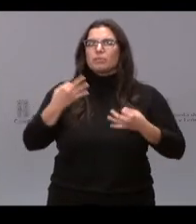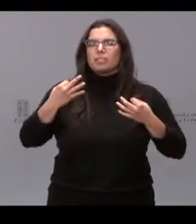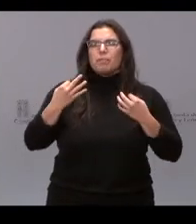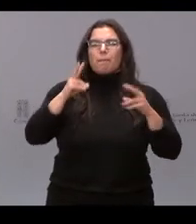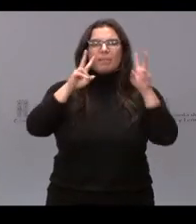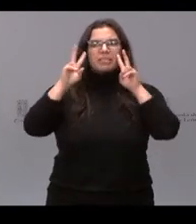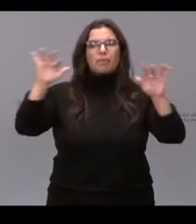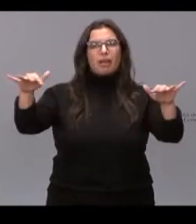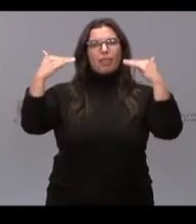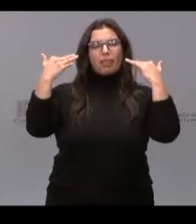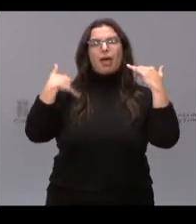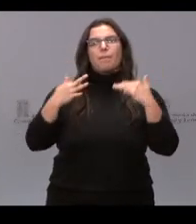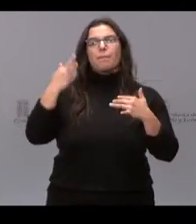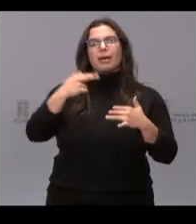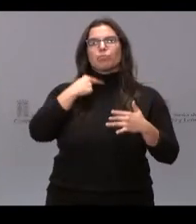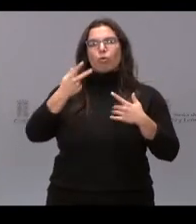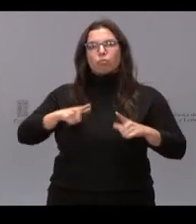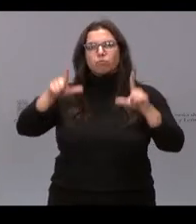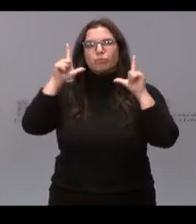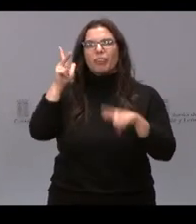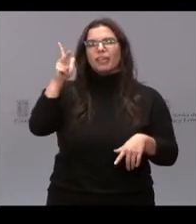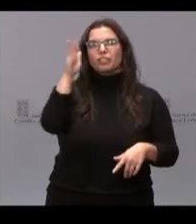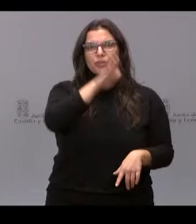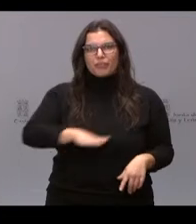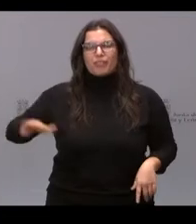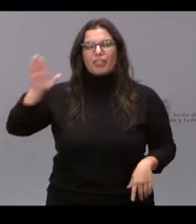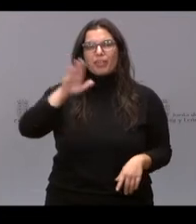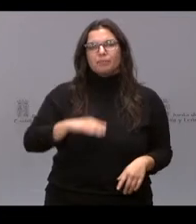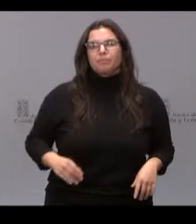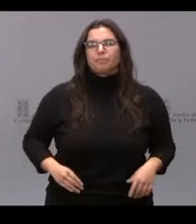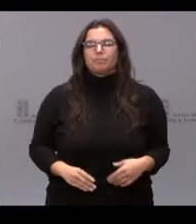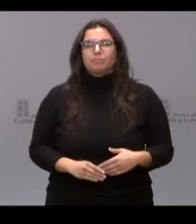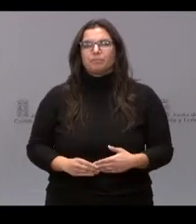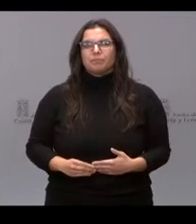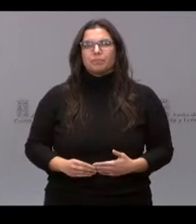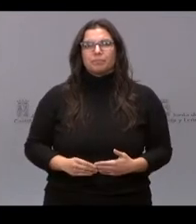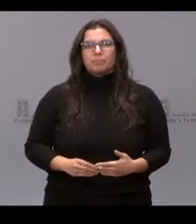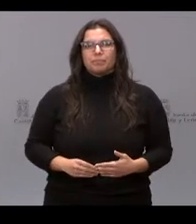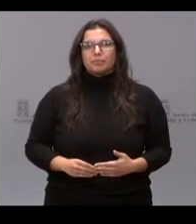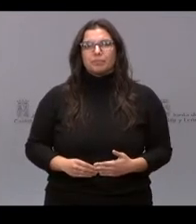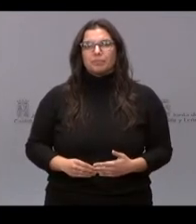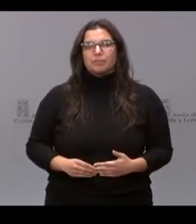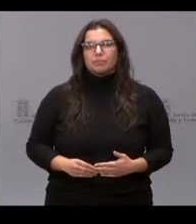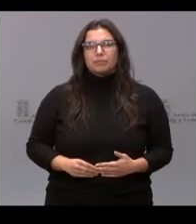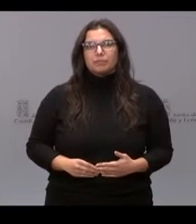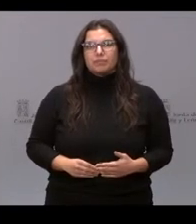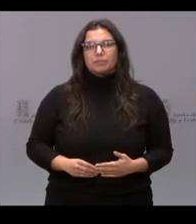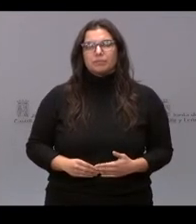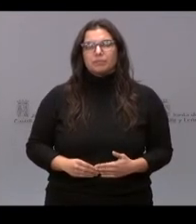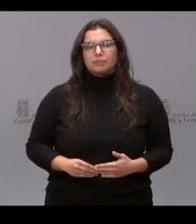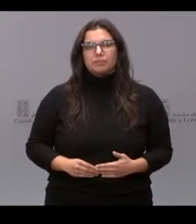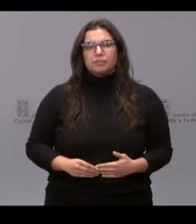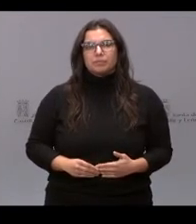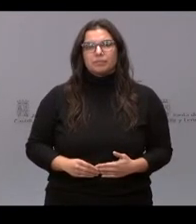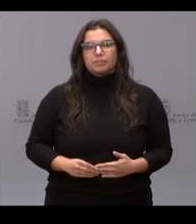Además, mejorar esta misma. También yo creo que este